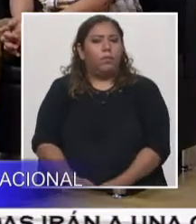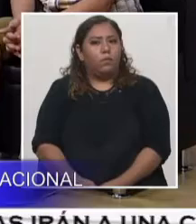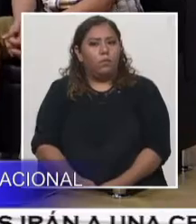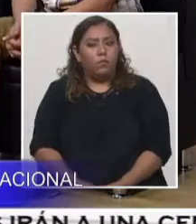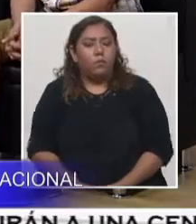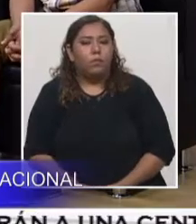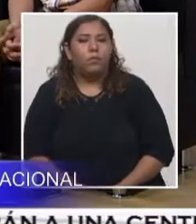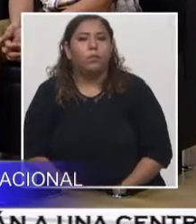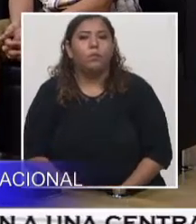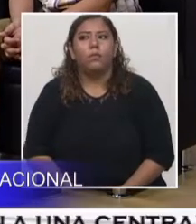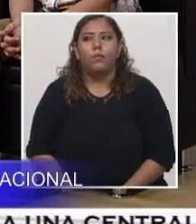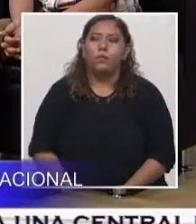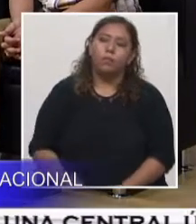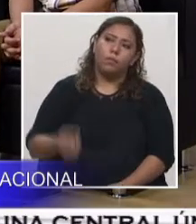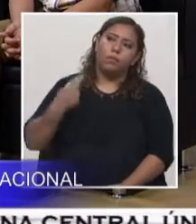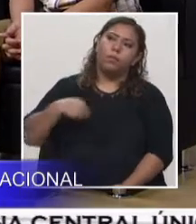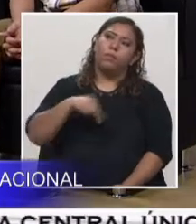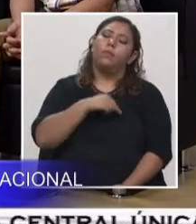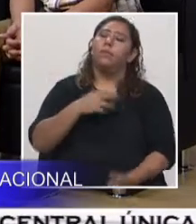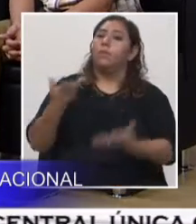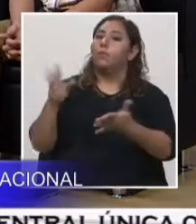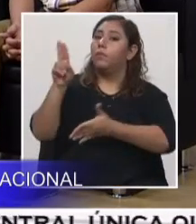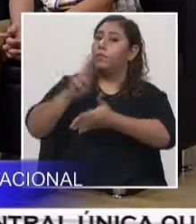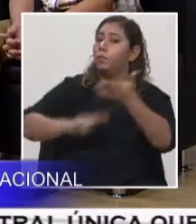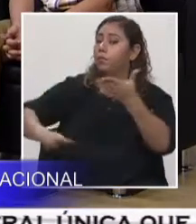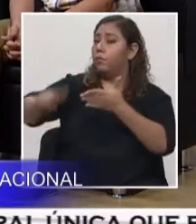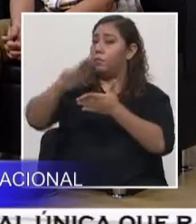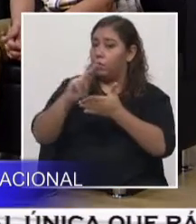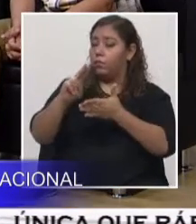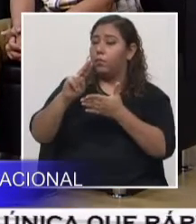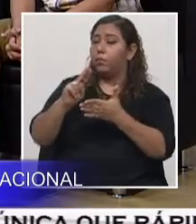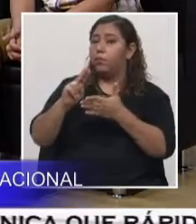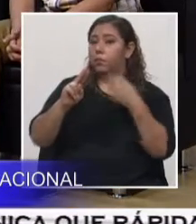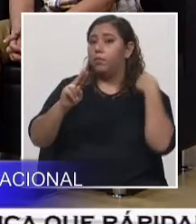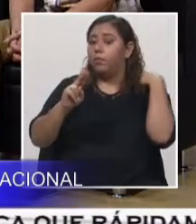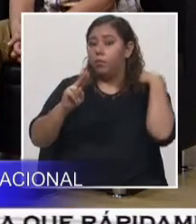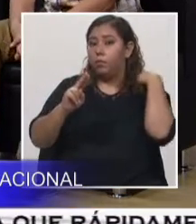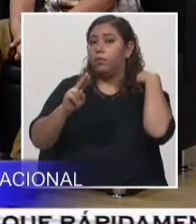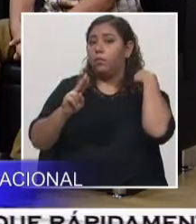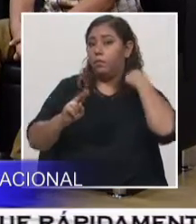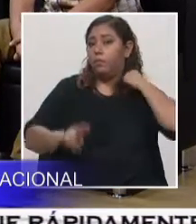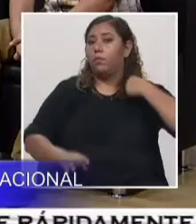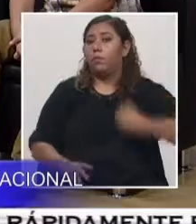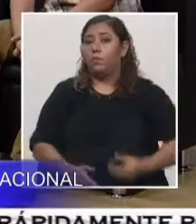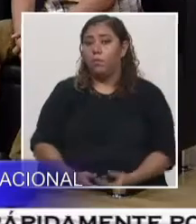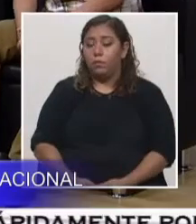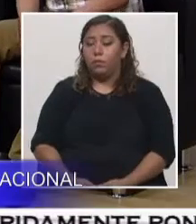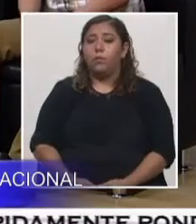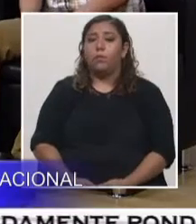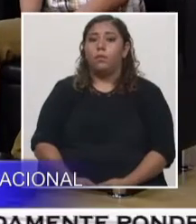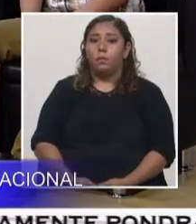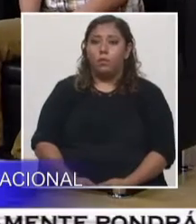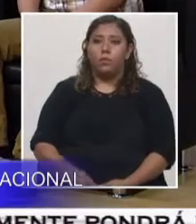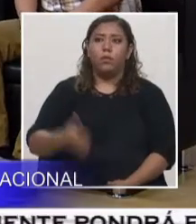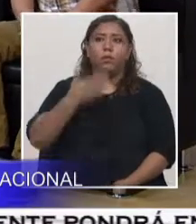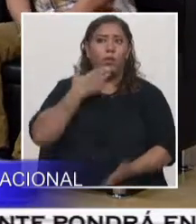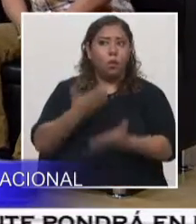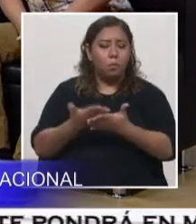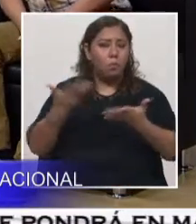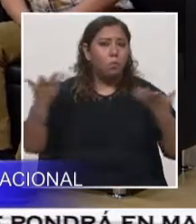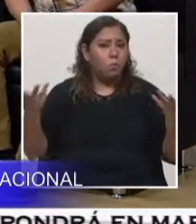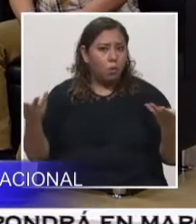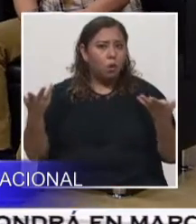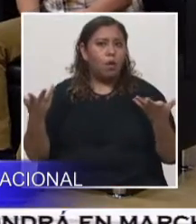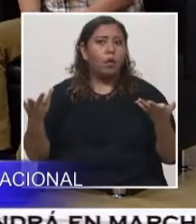Desde la Academia, con los estándares que requieren, con los conocimientos necesarios, actualizarnos, crear esas buenas prácticas, crear